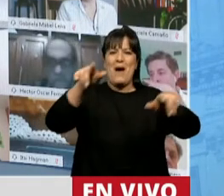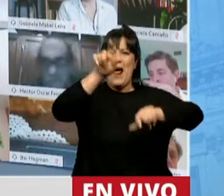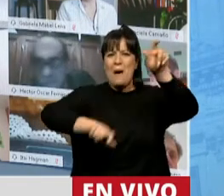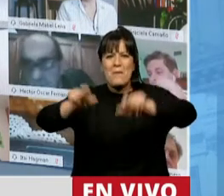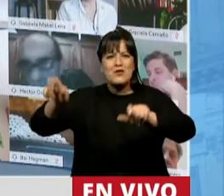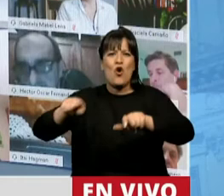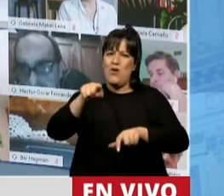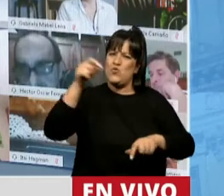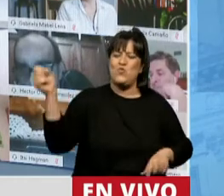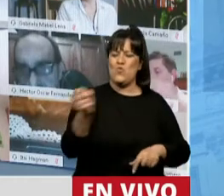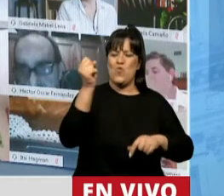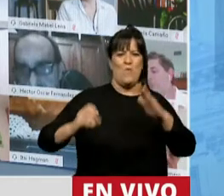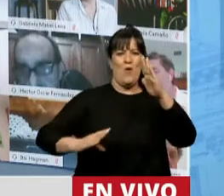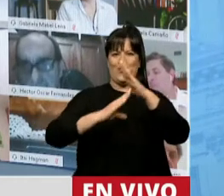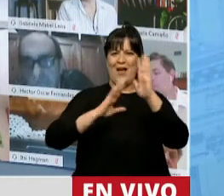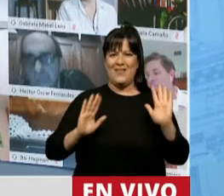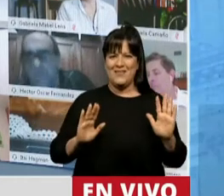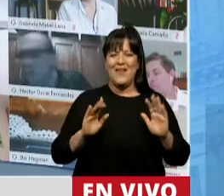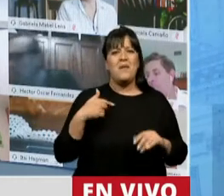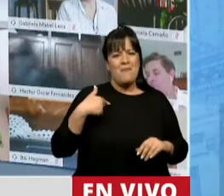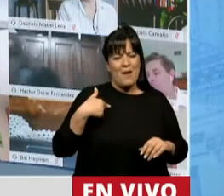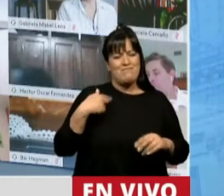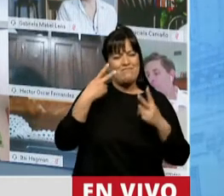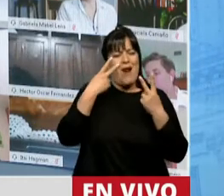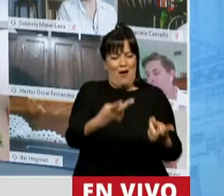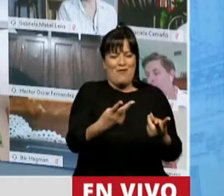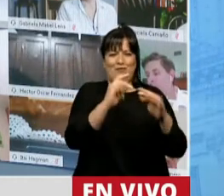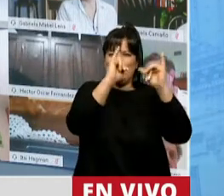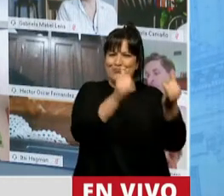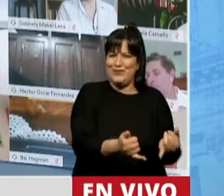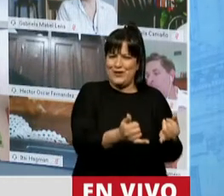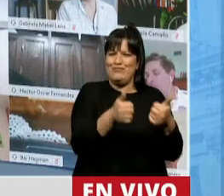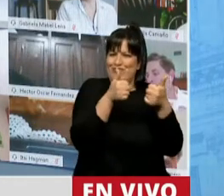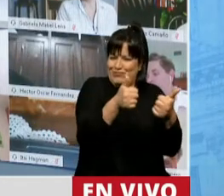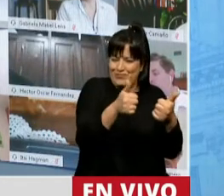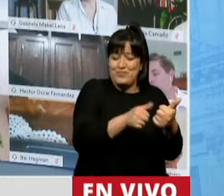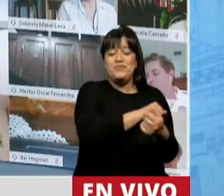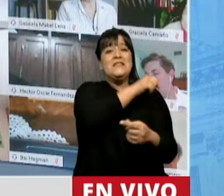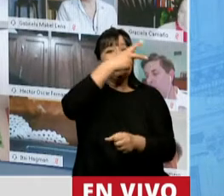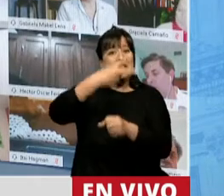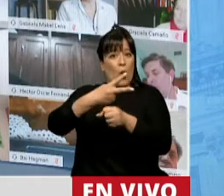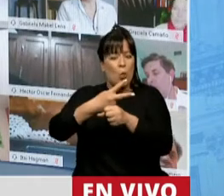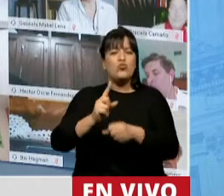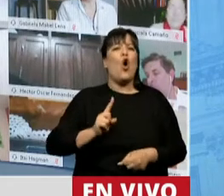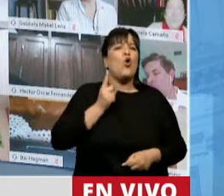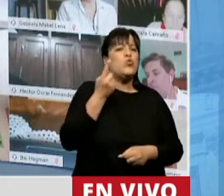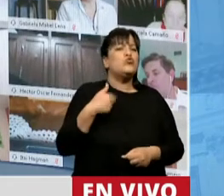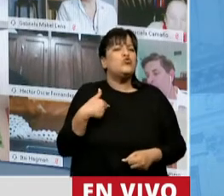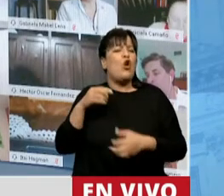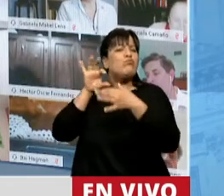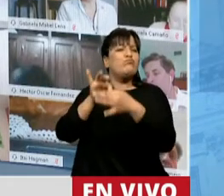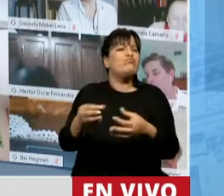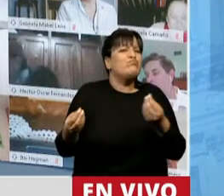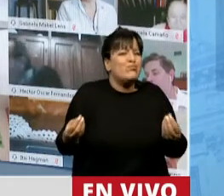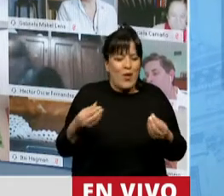muy importante y para mí es digno de reconocer. En segundo lugar, mi orgullo tiene que ver con la